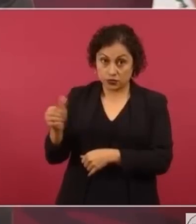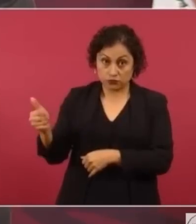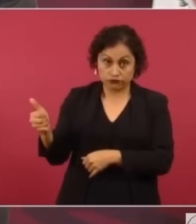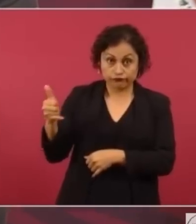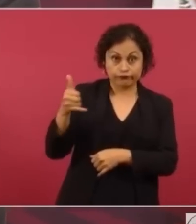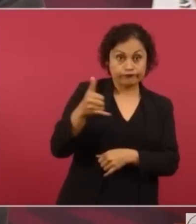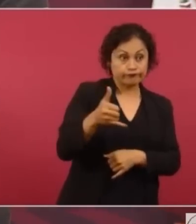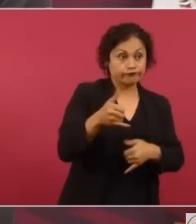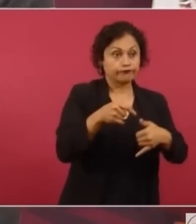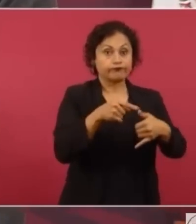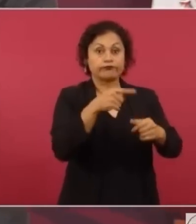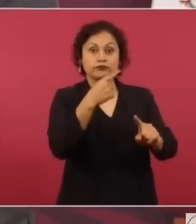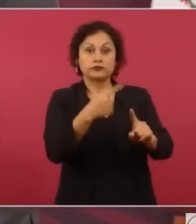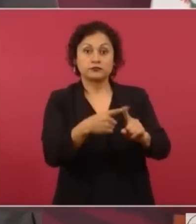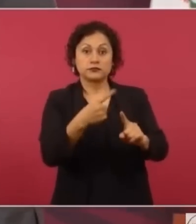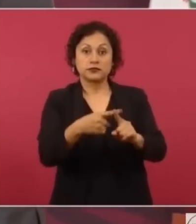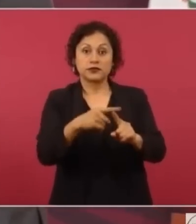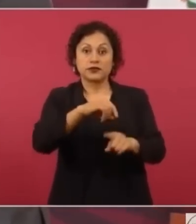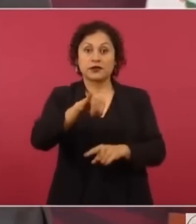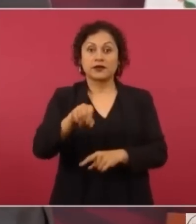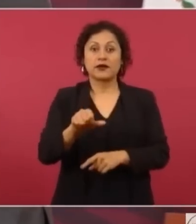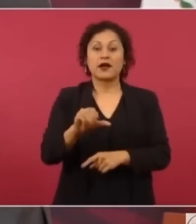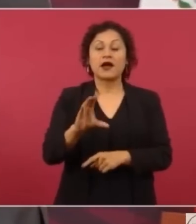es con el mundo Jacobo.